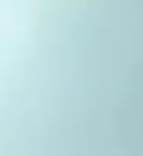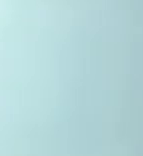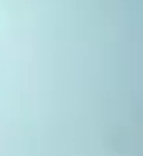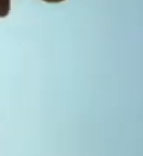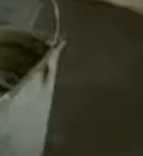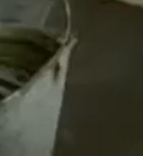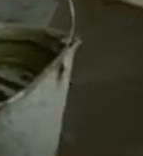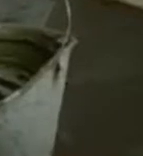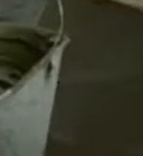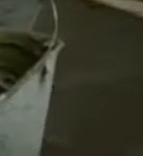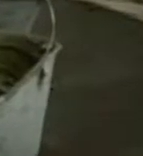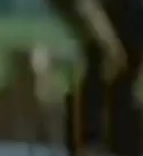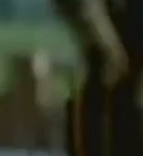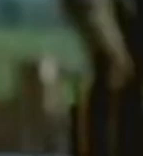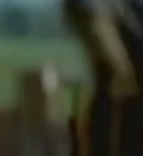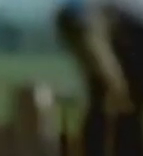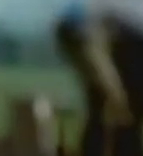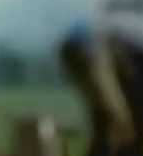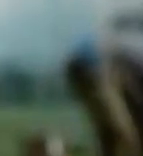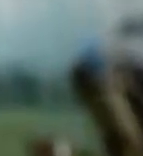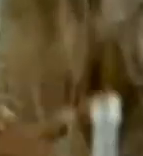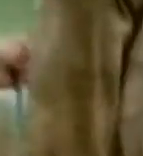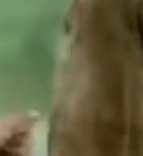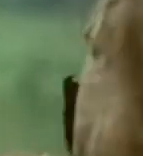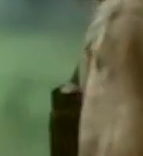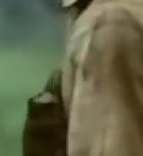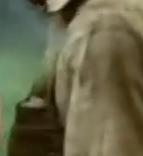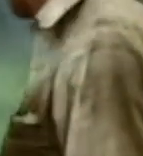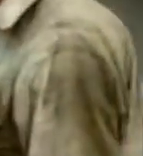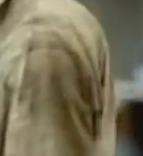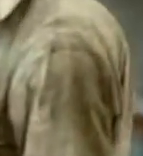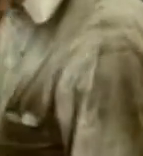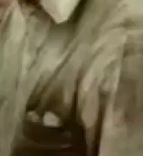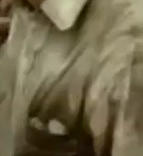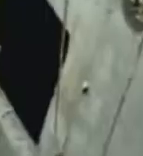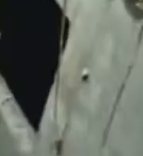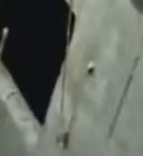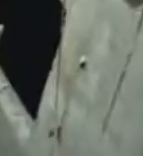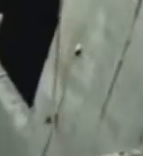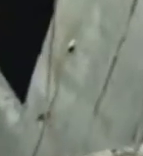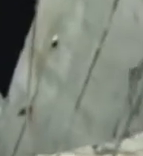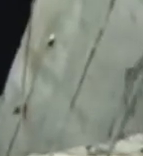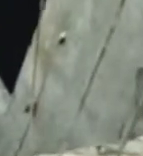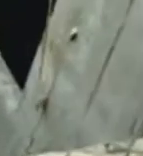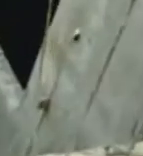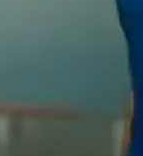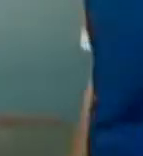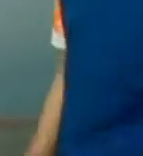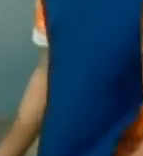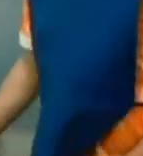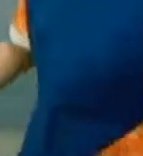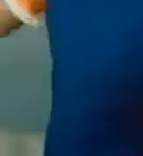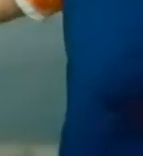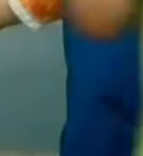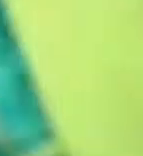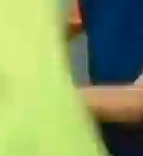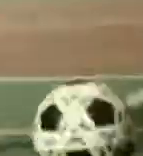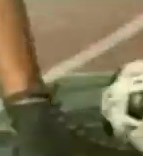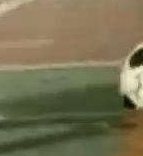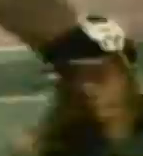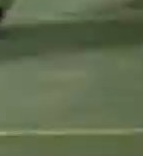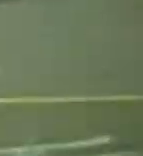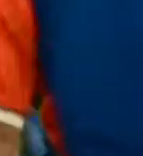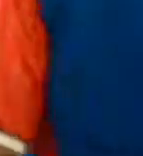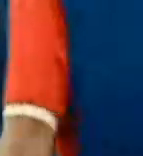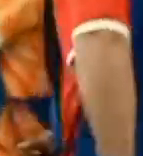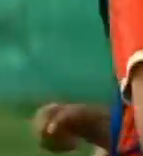primero dijeron que no iba a poder con el trabajo y a los pocos días todos querían trabajar con él luego que con esa pinta que iba